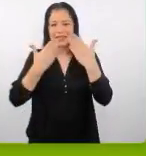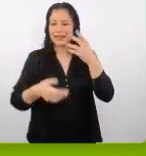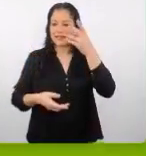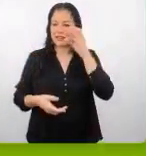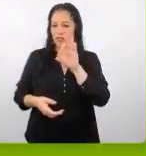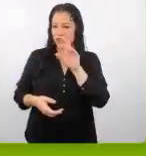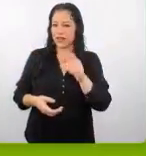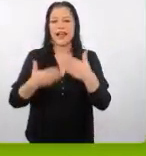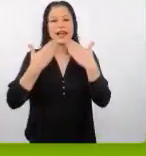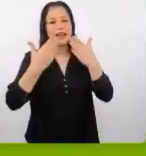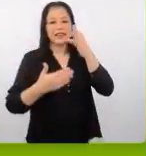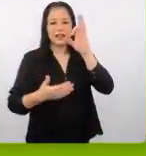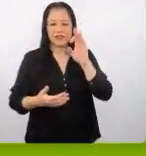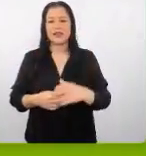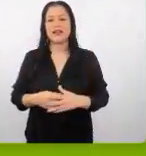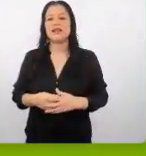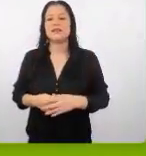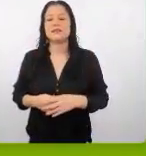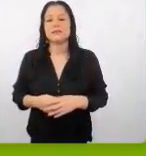gracias gracias